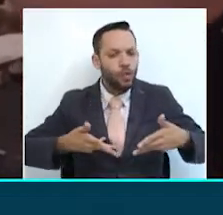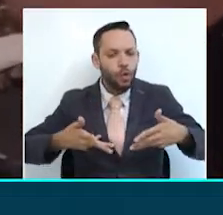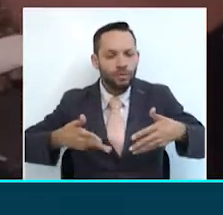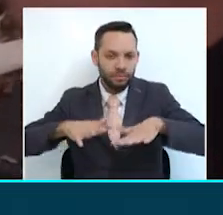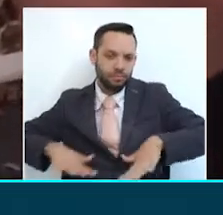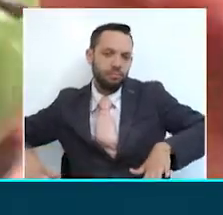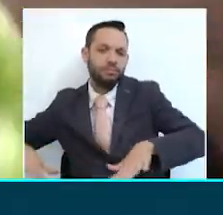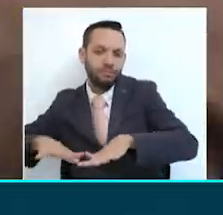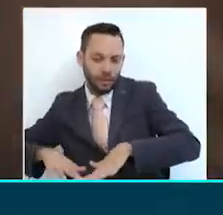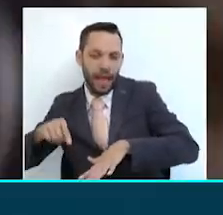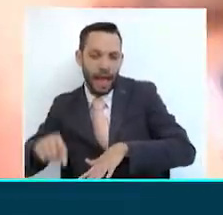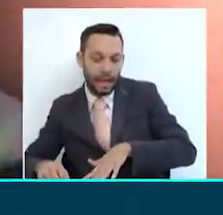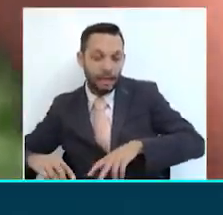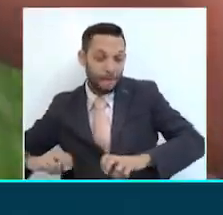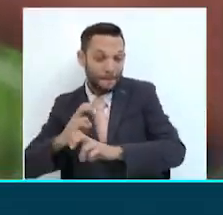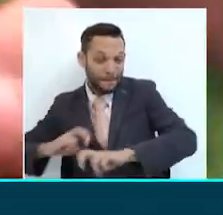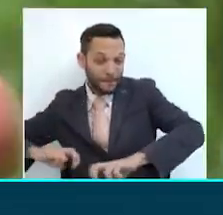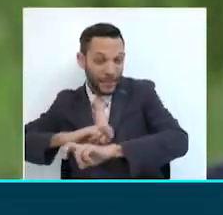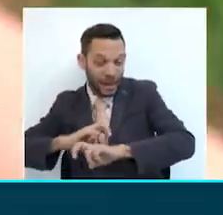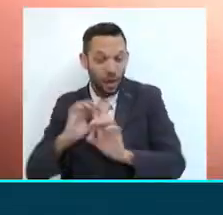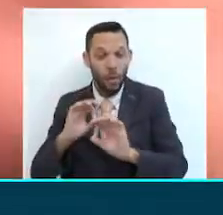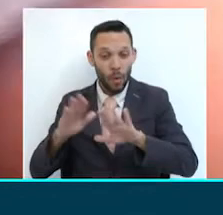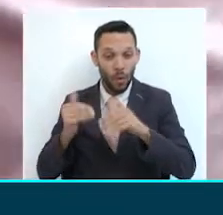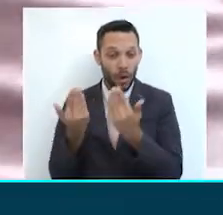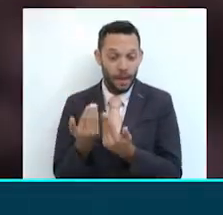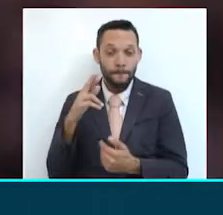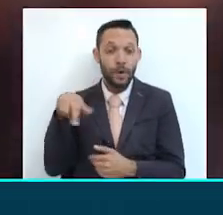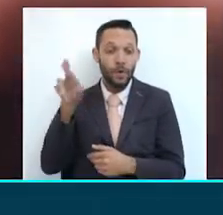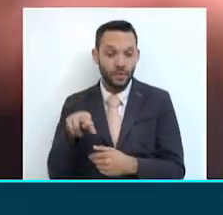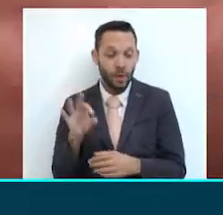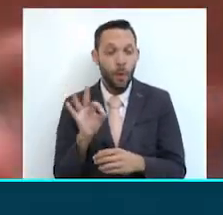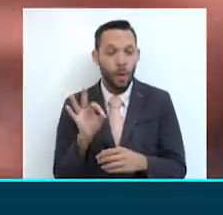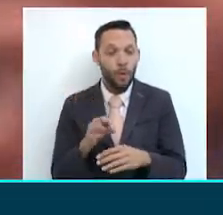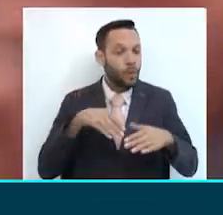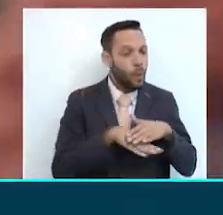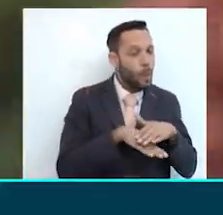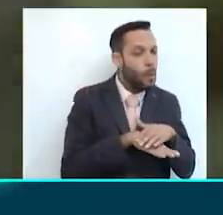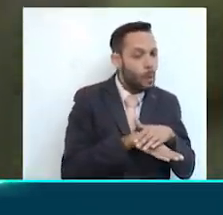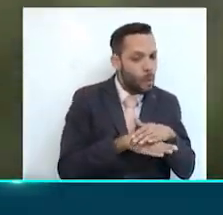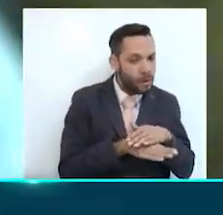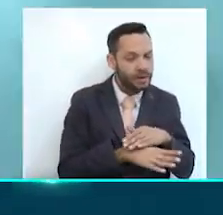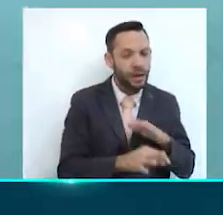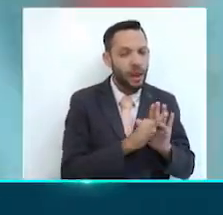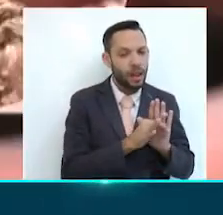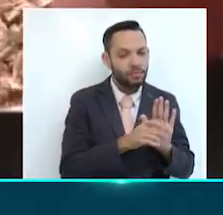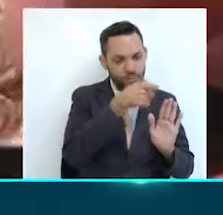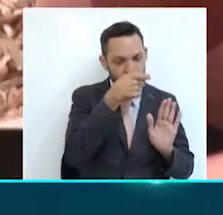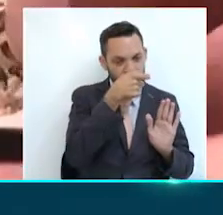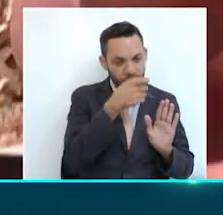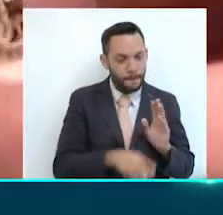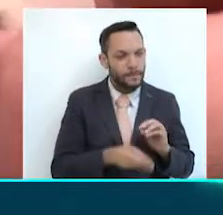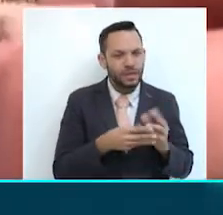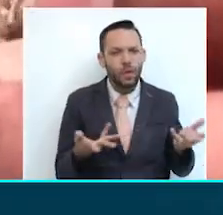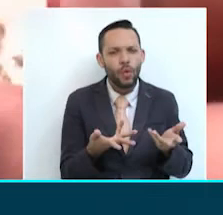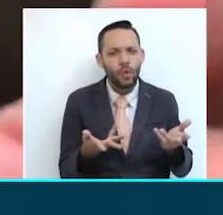restricción del consumo y porte de sustancias psicoactivas, inclusive la dosis personal, en lugares públicos. También prohíbe el porte y consumo,